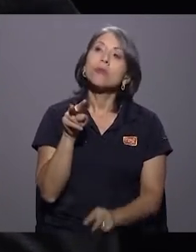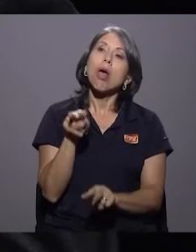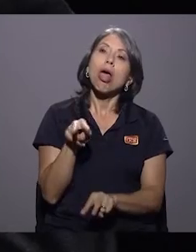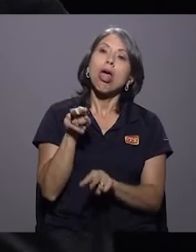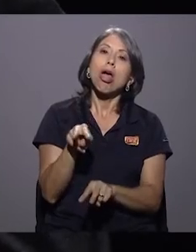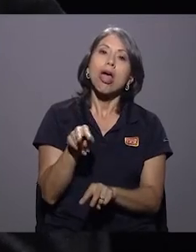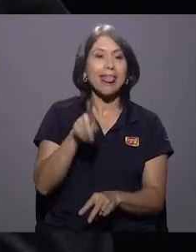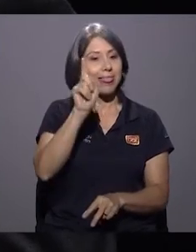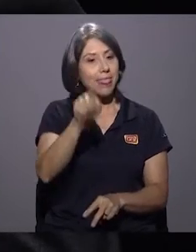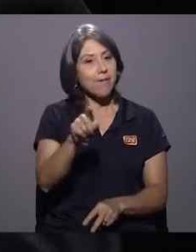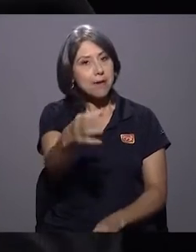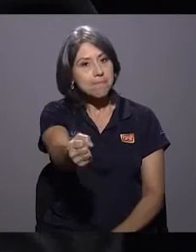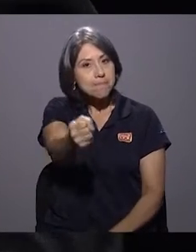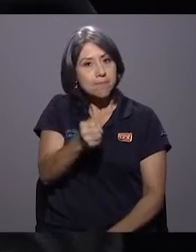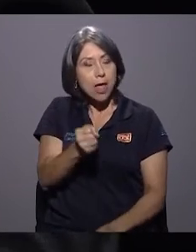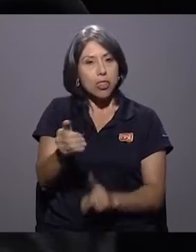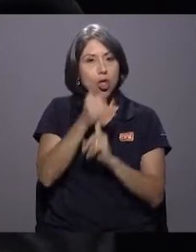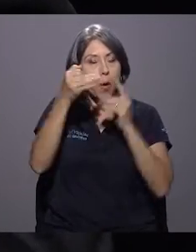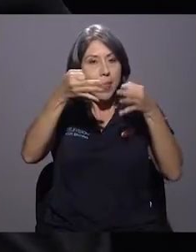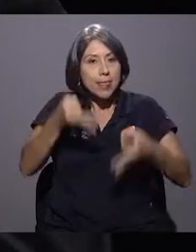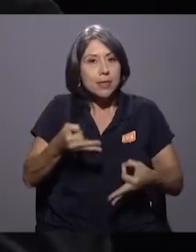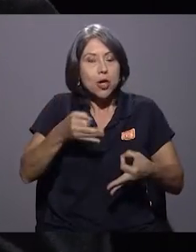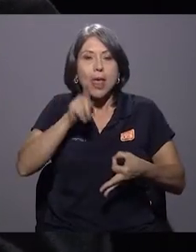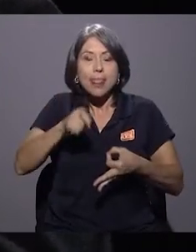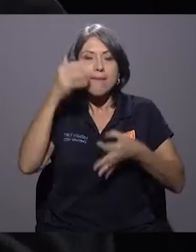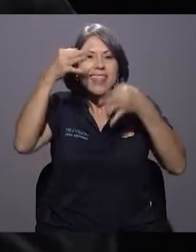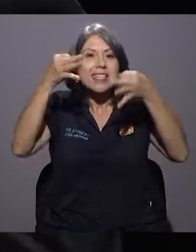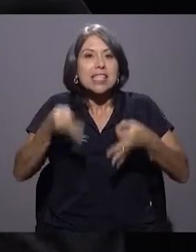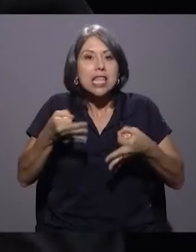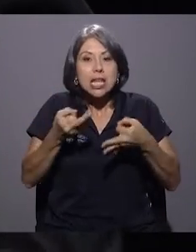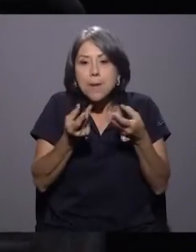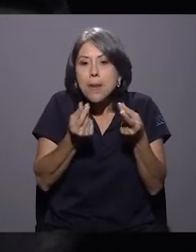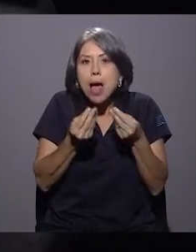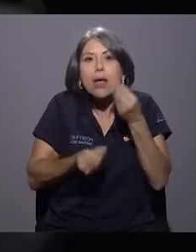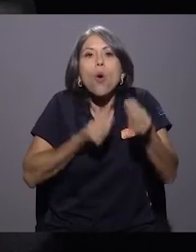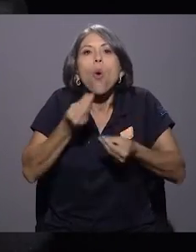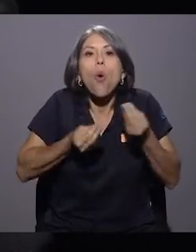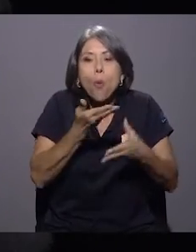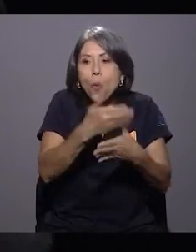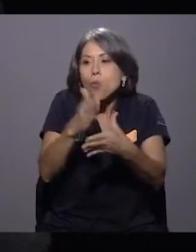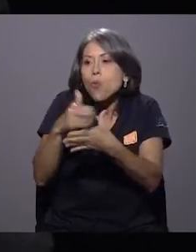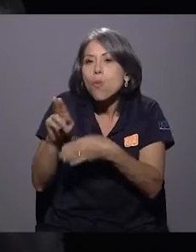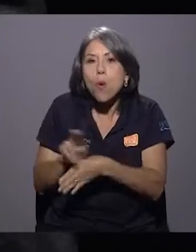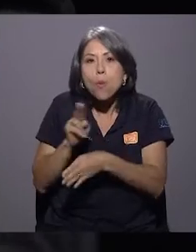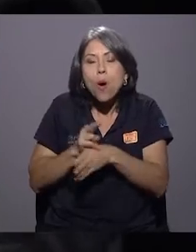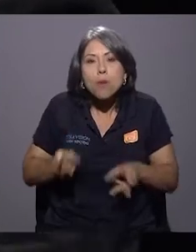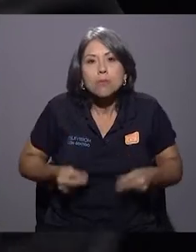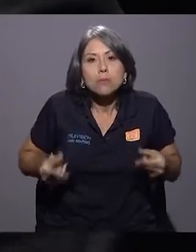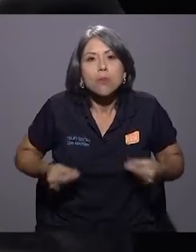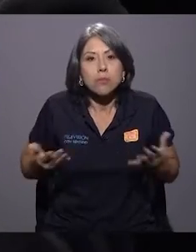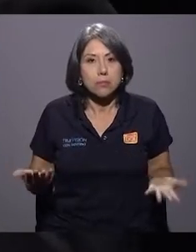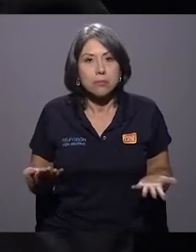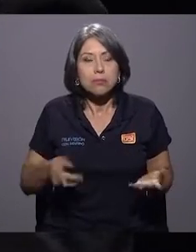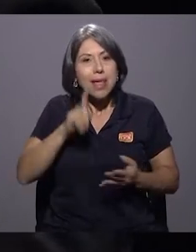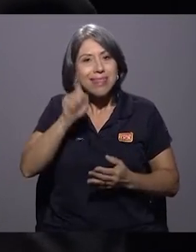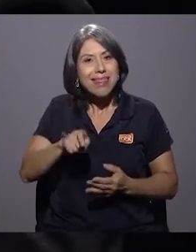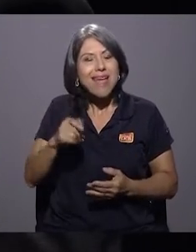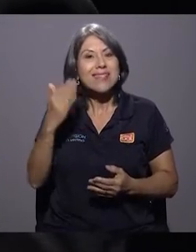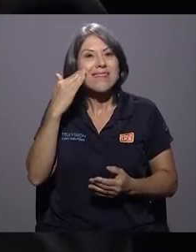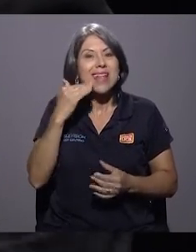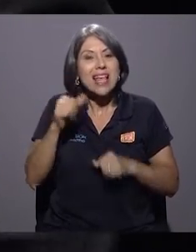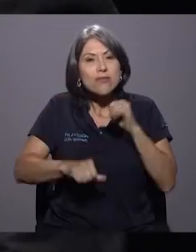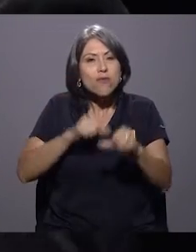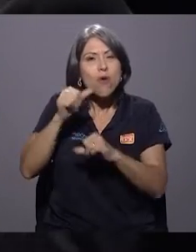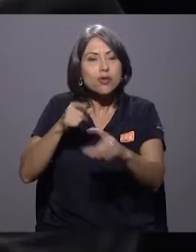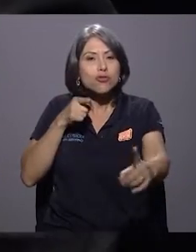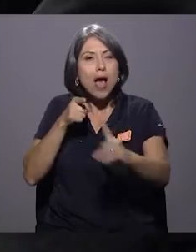para la toma de decisiones, para poder decidir cómo se administran los recursos, para poder decidir hacia dónde deben dirigirse los